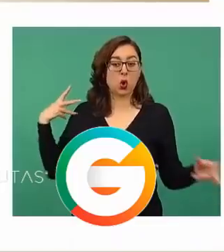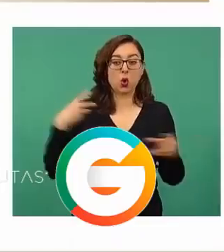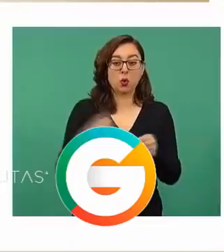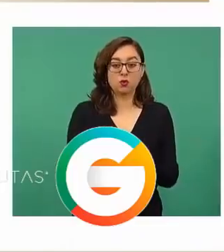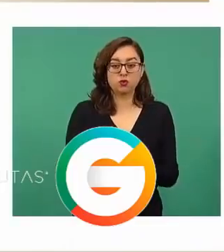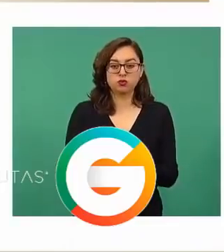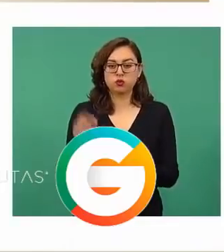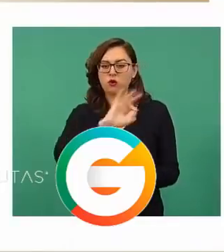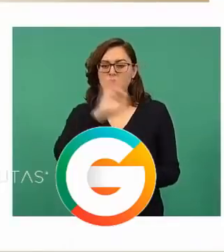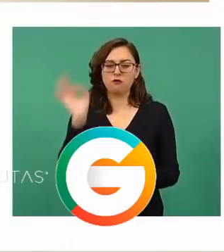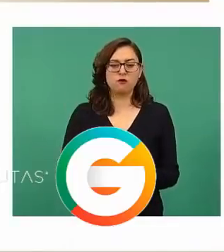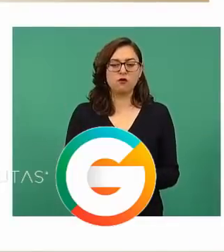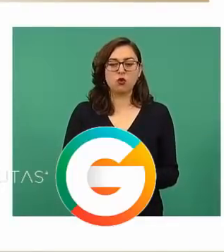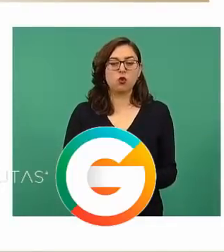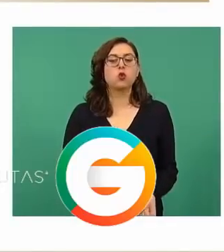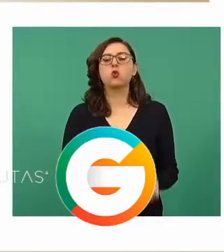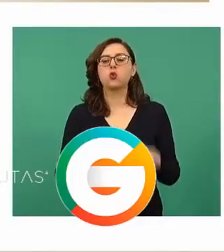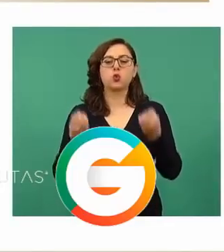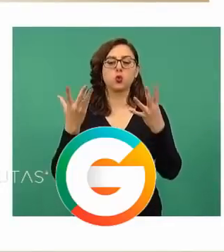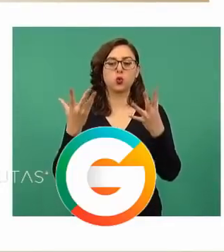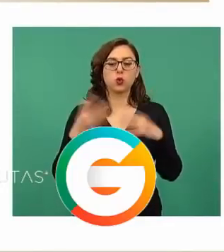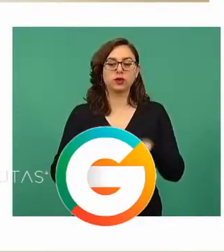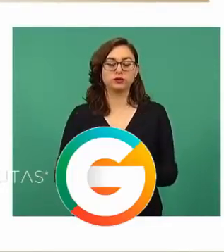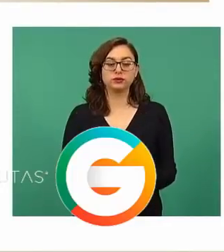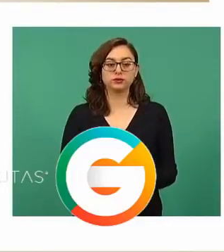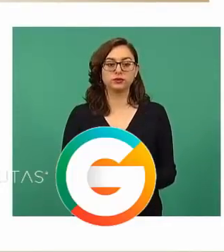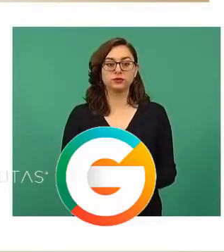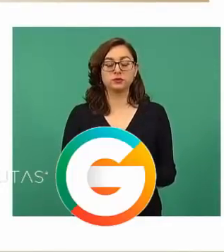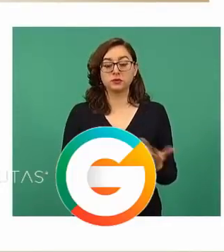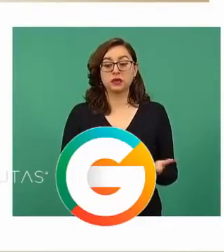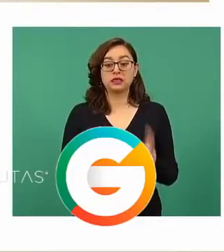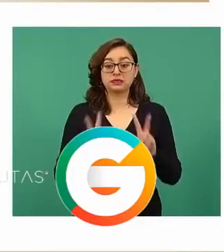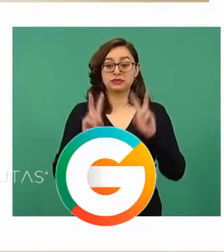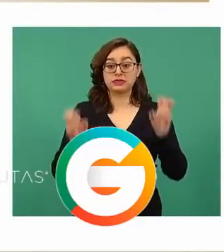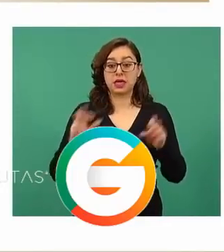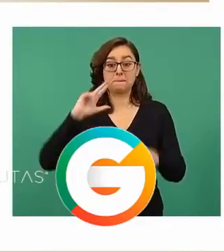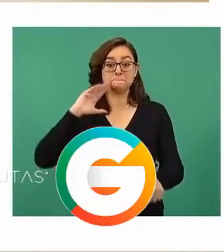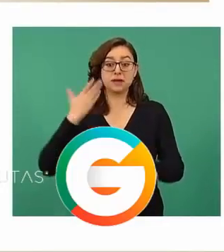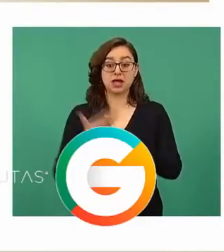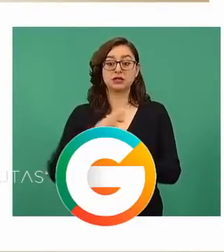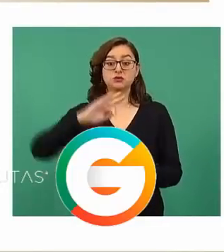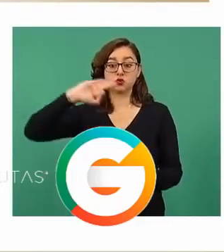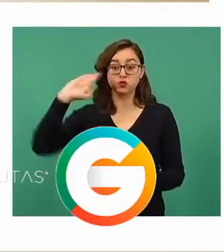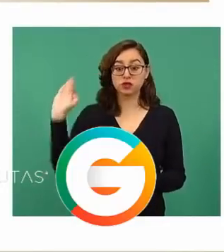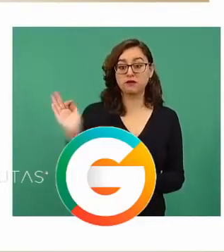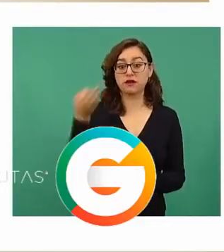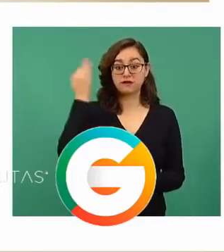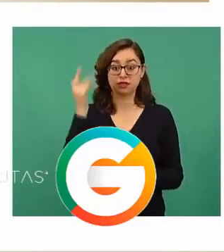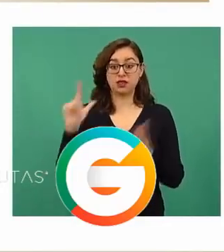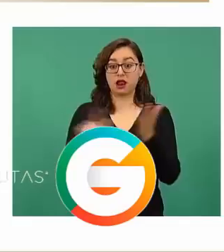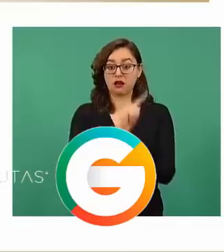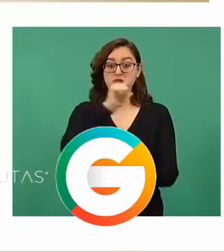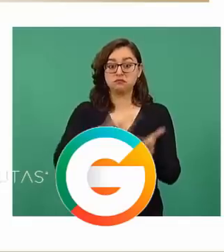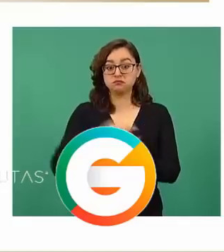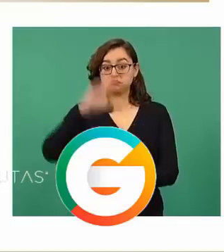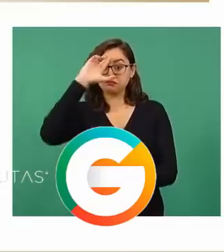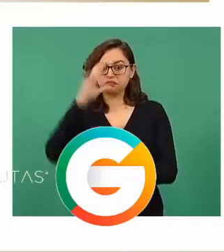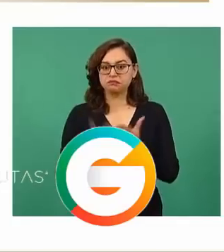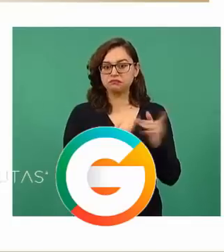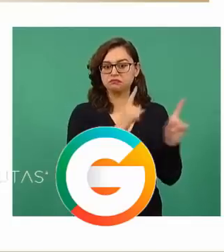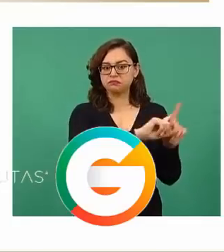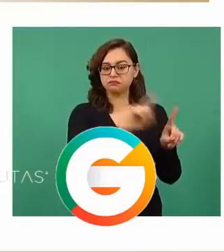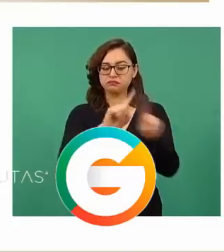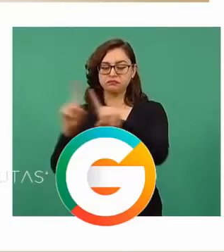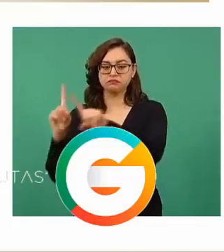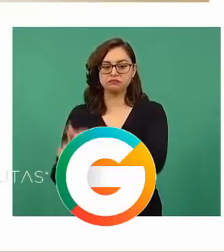en cifras. La incidencia delictiva del Fuero Federal tuvo una reducción desde el inicio de la administración